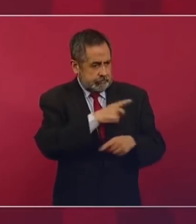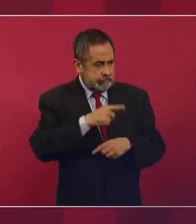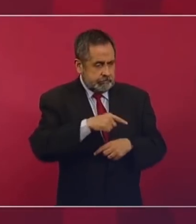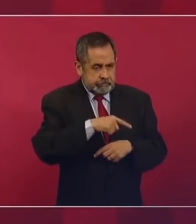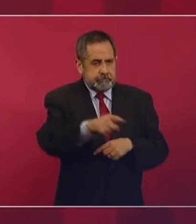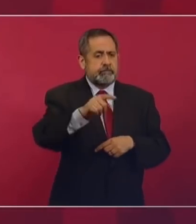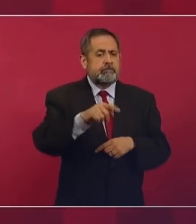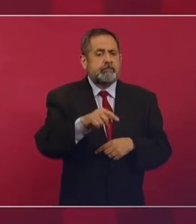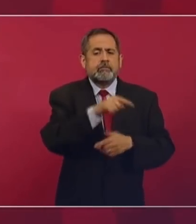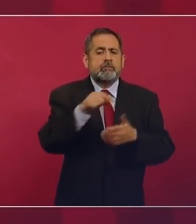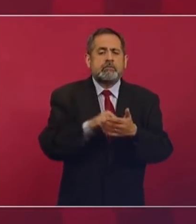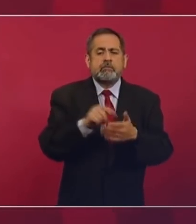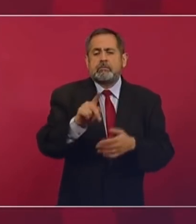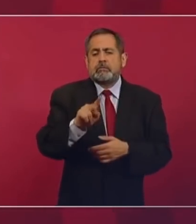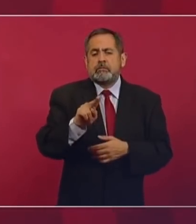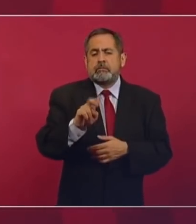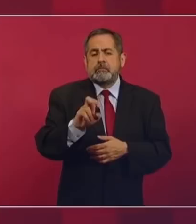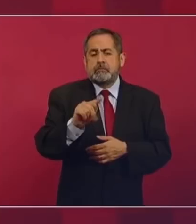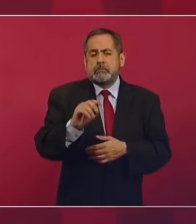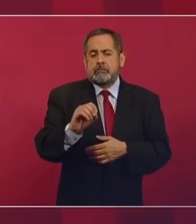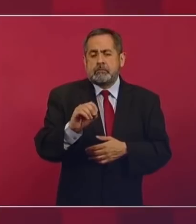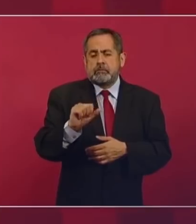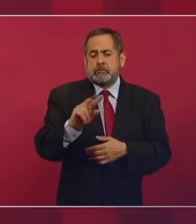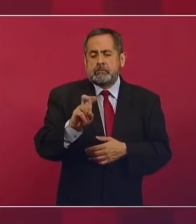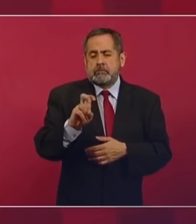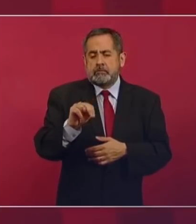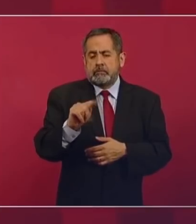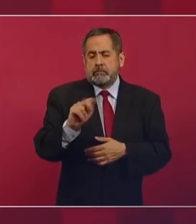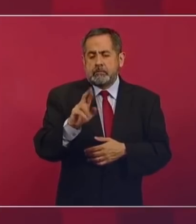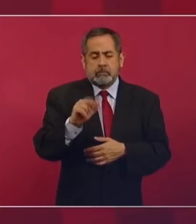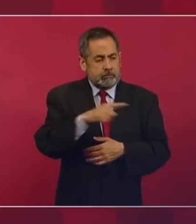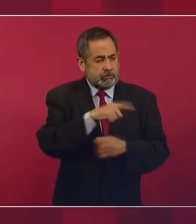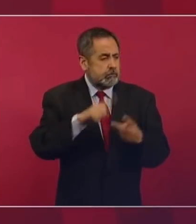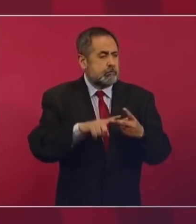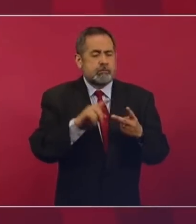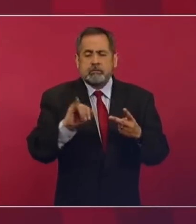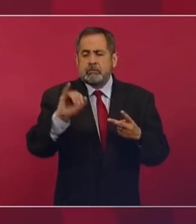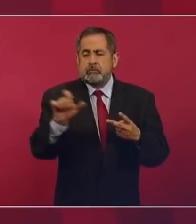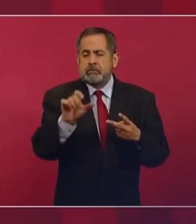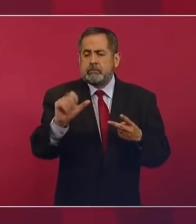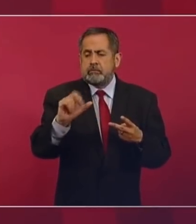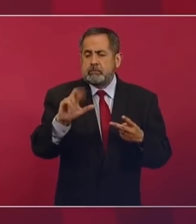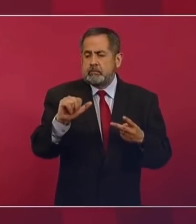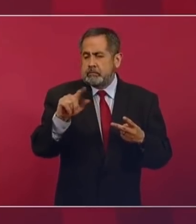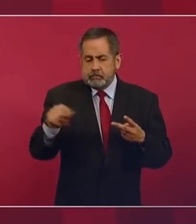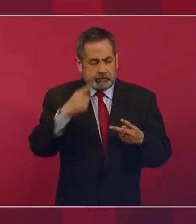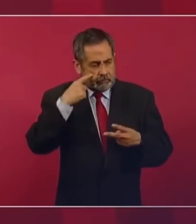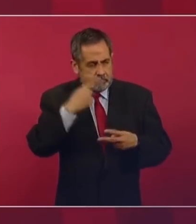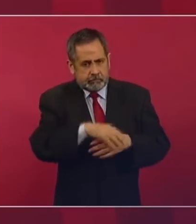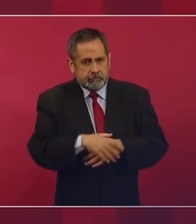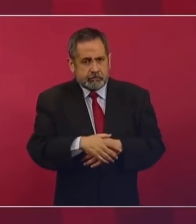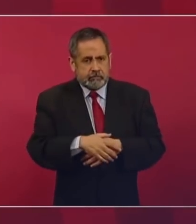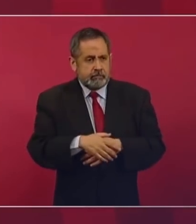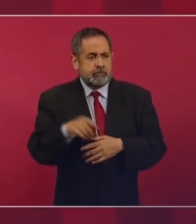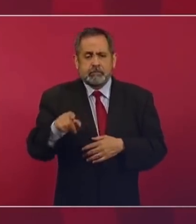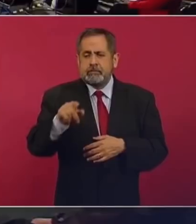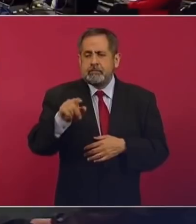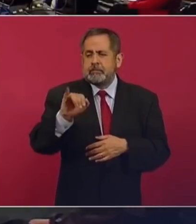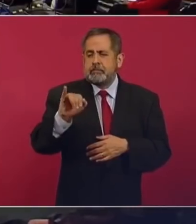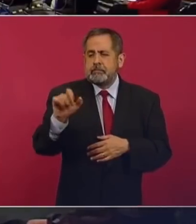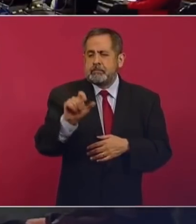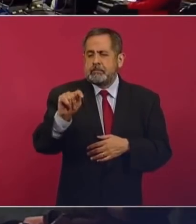Aventura, a Xcarec, a Estacalica,